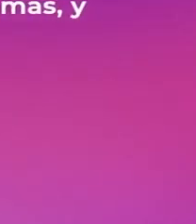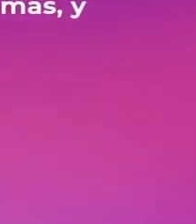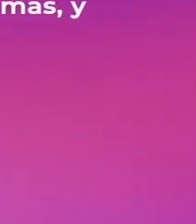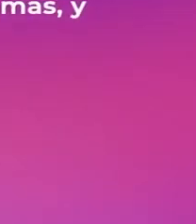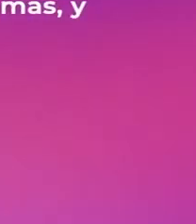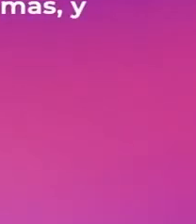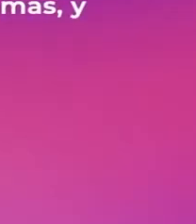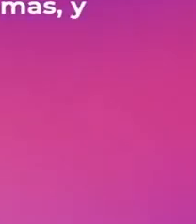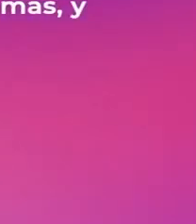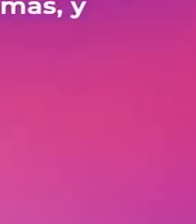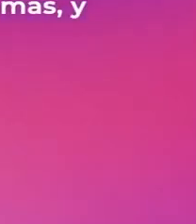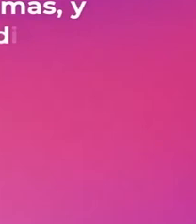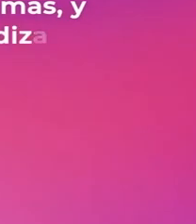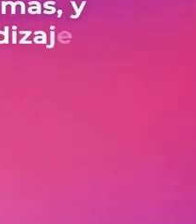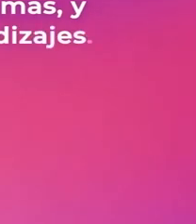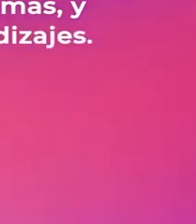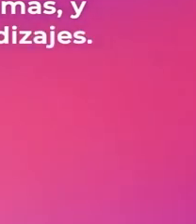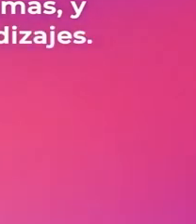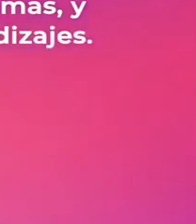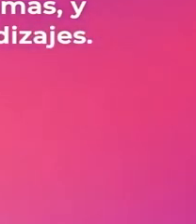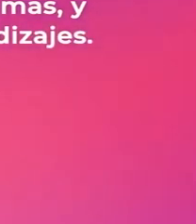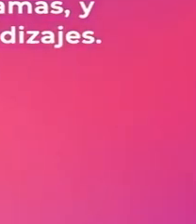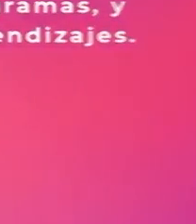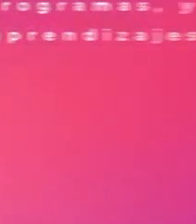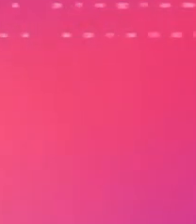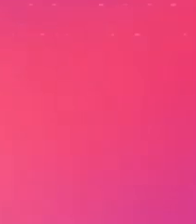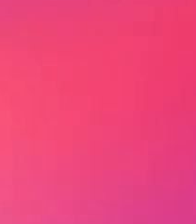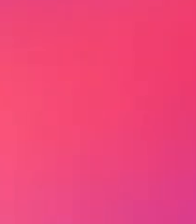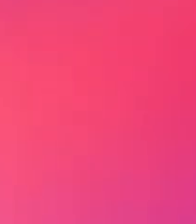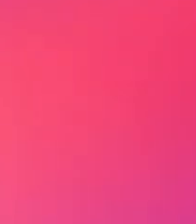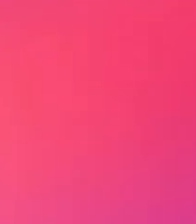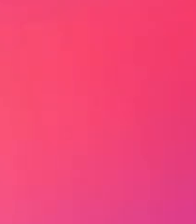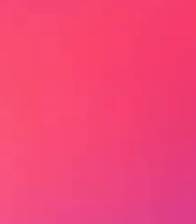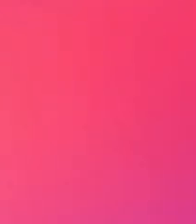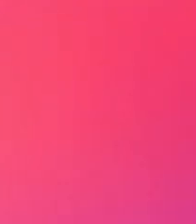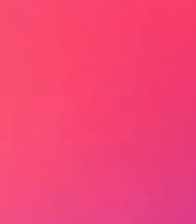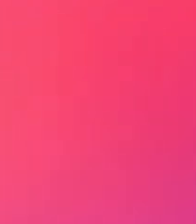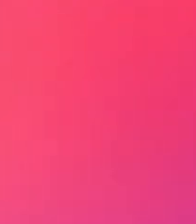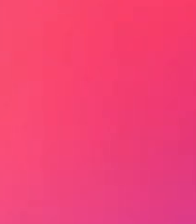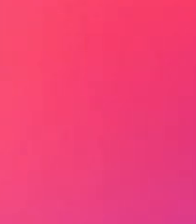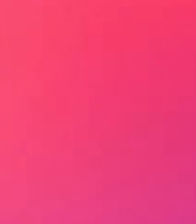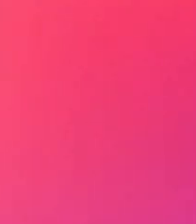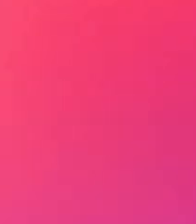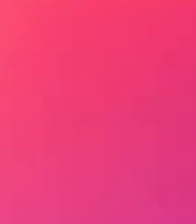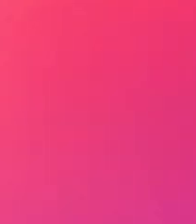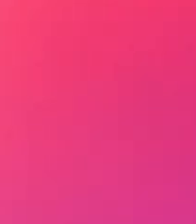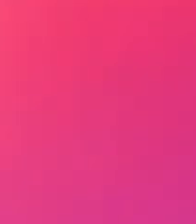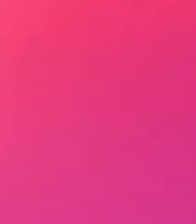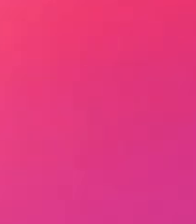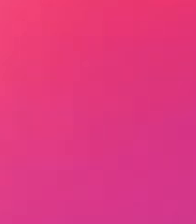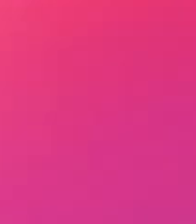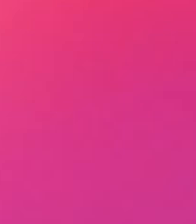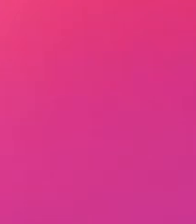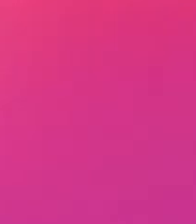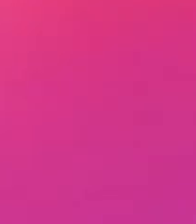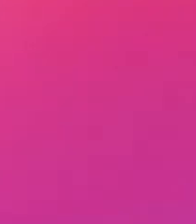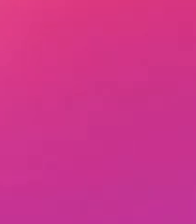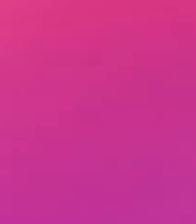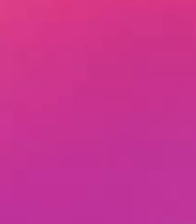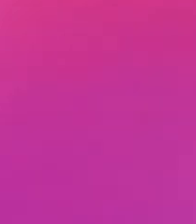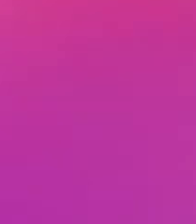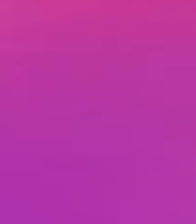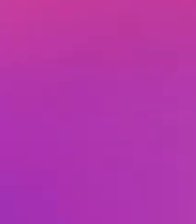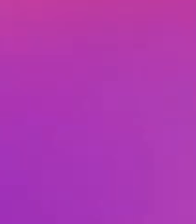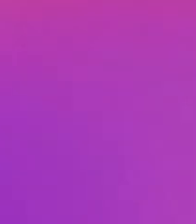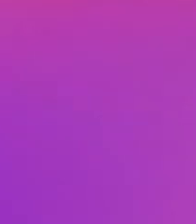programas y además encontrarás actividades para fortalecer tus aprendizajes. También te invitamos